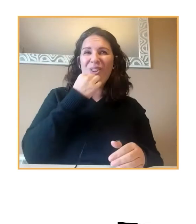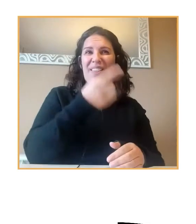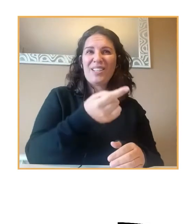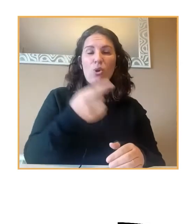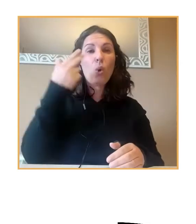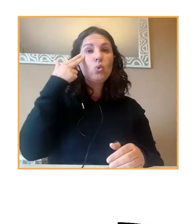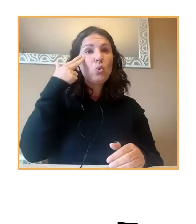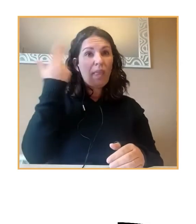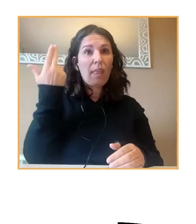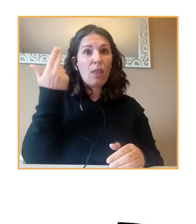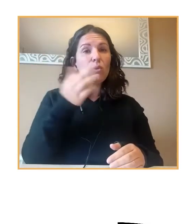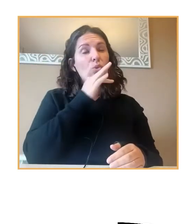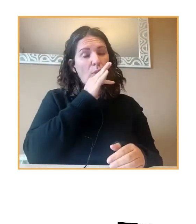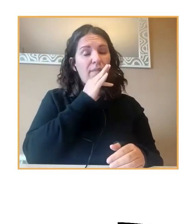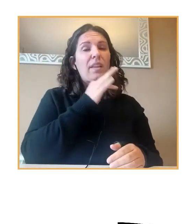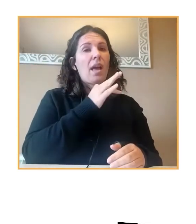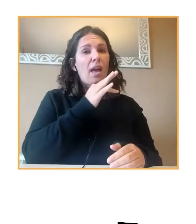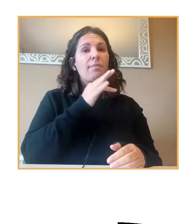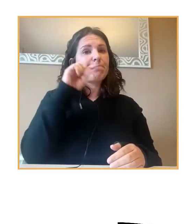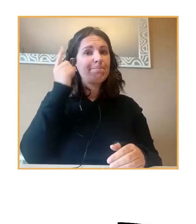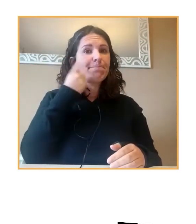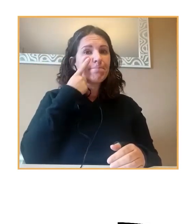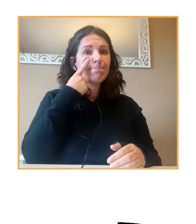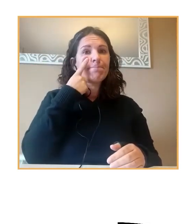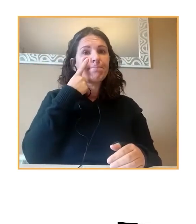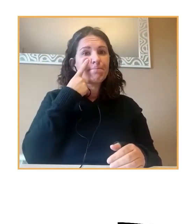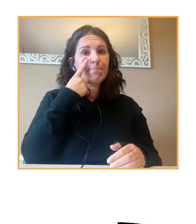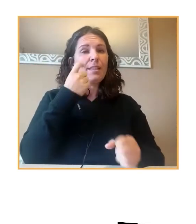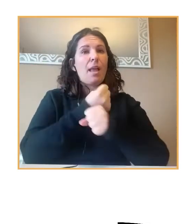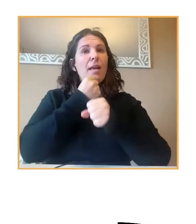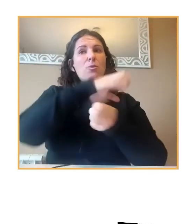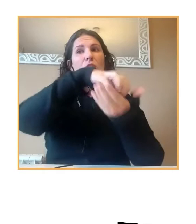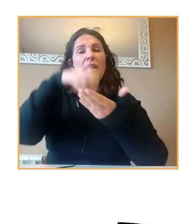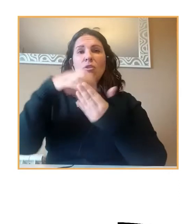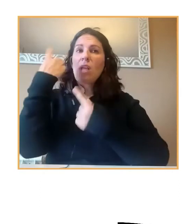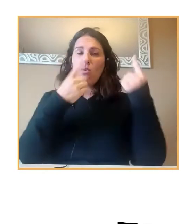sigue siendo una causa importante hemos detectado algún caso en los centros en los que estamos trabajando